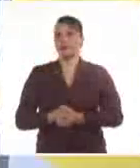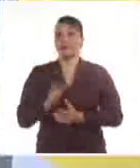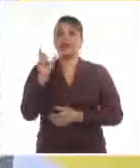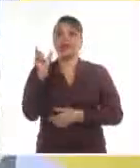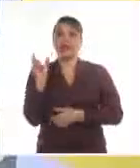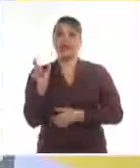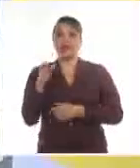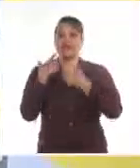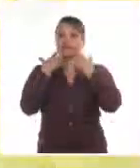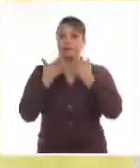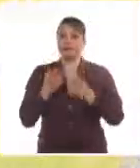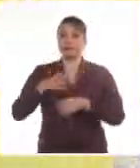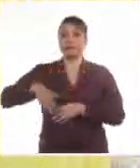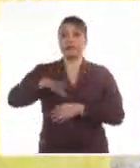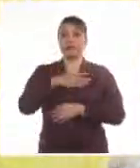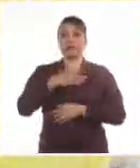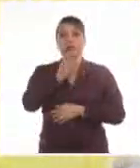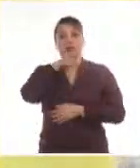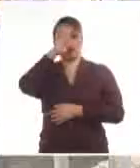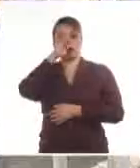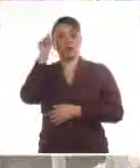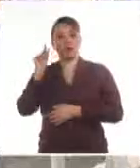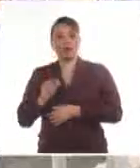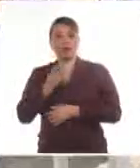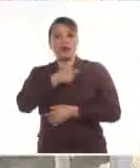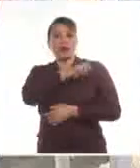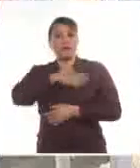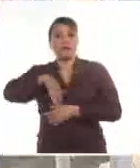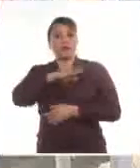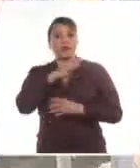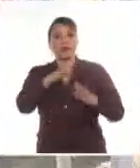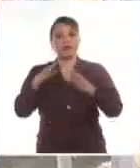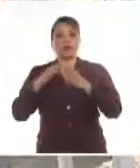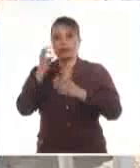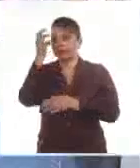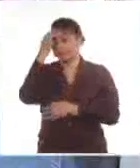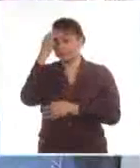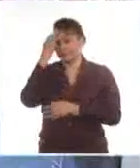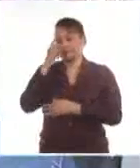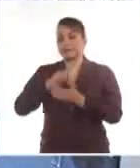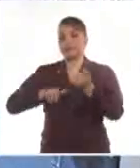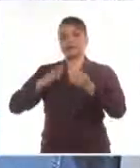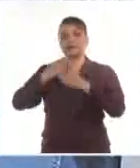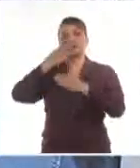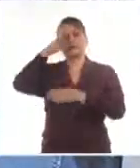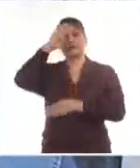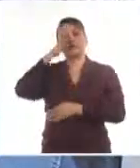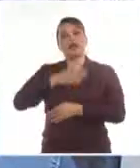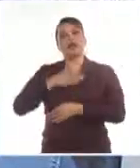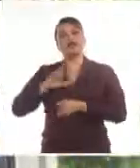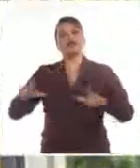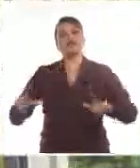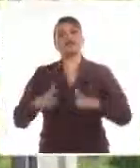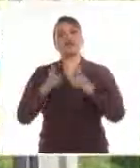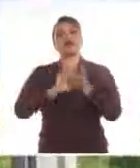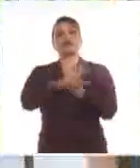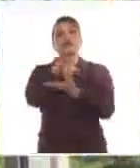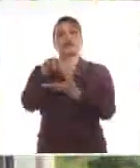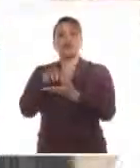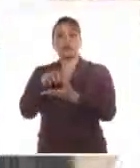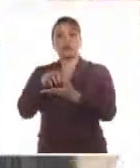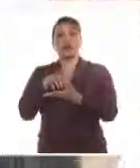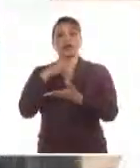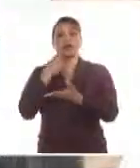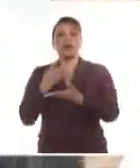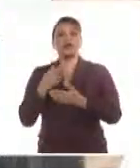significación para la nación, pobladores del municipio Terce Frente de Santiago de Cuba se dieron cita en el complejo monumental dedicado